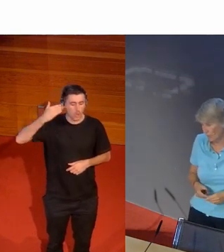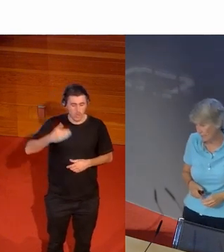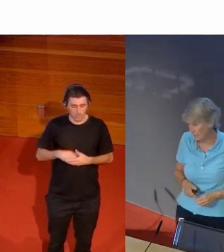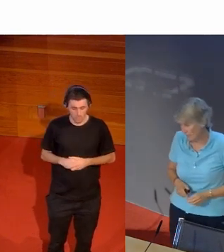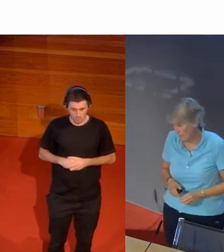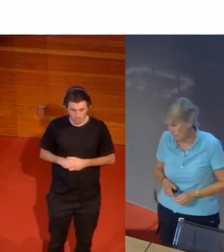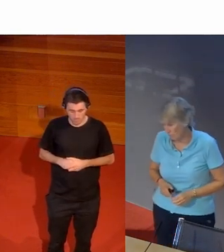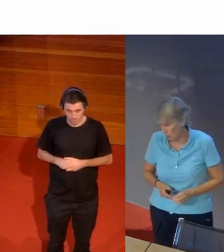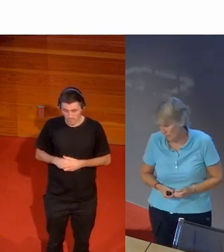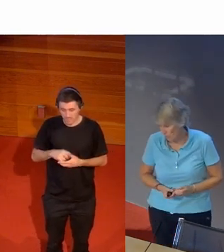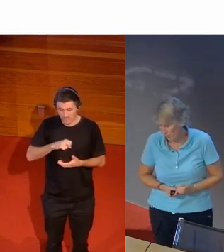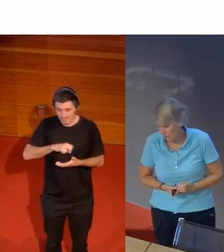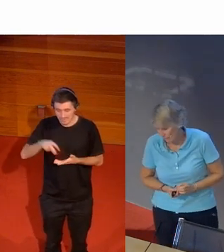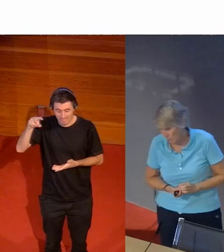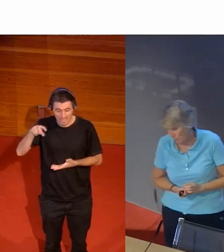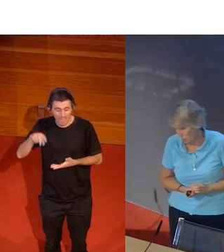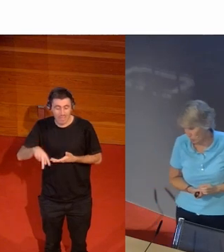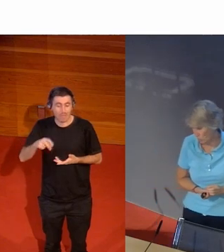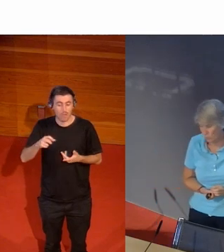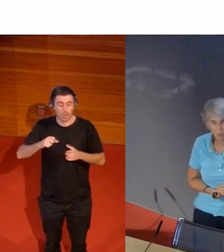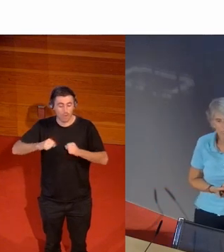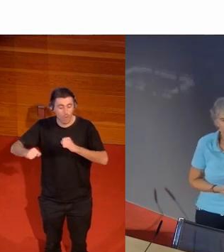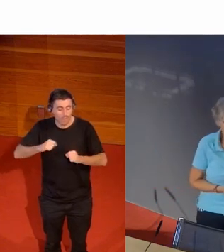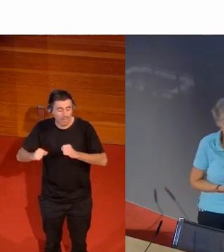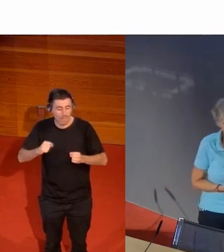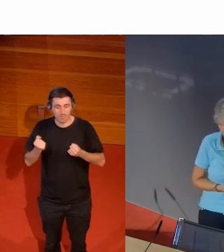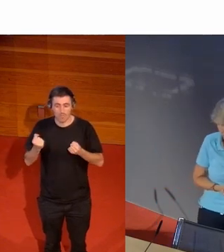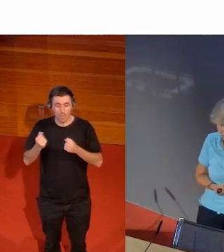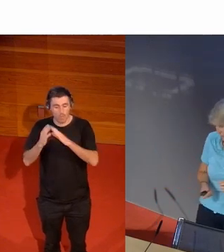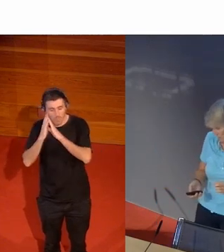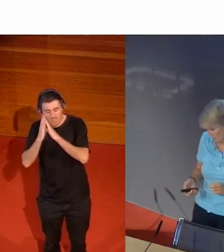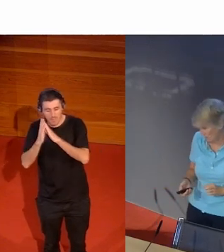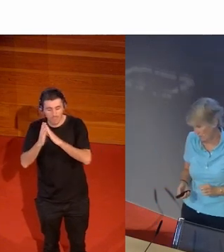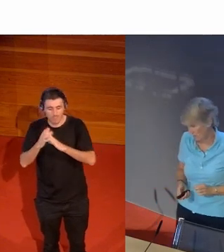saltar correr Instagram dormir no hacer nada o hacerlo todo da gusto verla en general